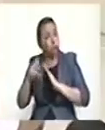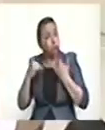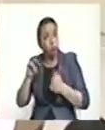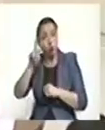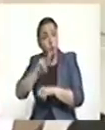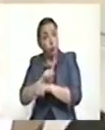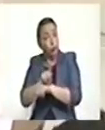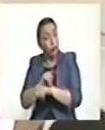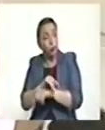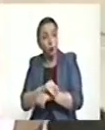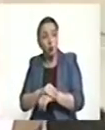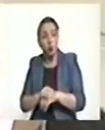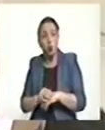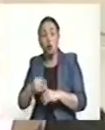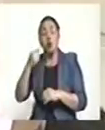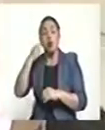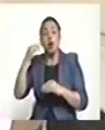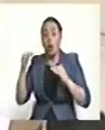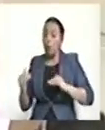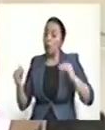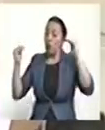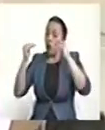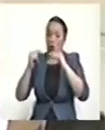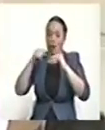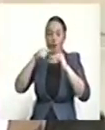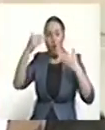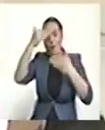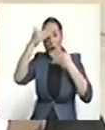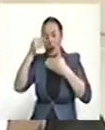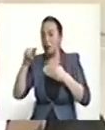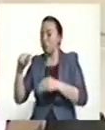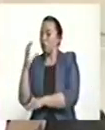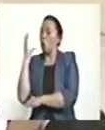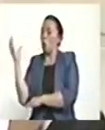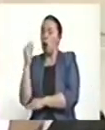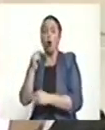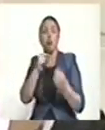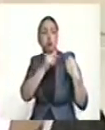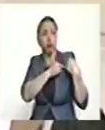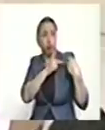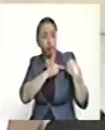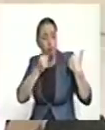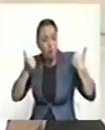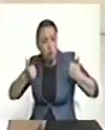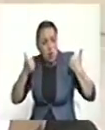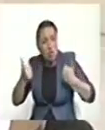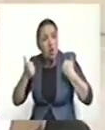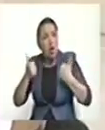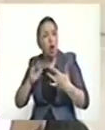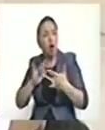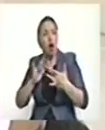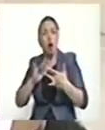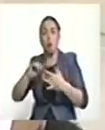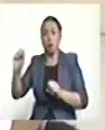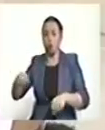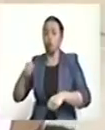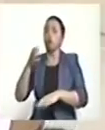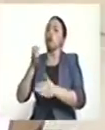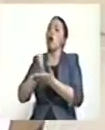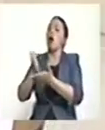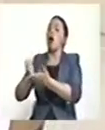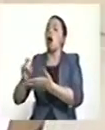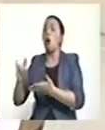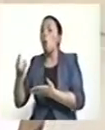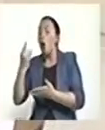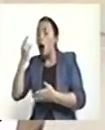La están equiparando al ejército de Colombia, que sí tiene responsabilidad jerárquica, responsabilidad de mando, responsabilidad